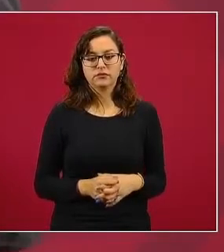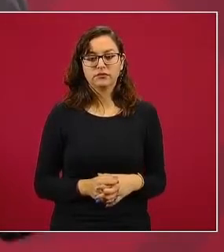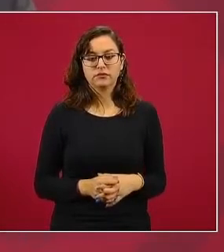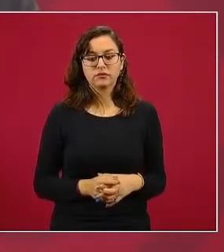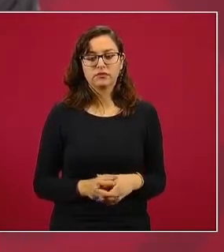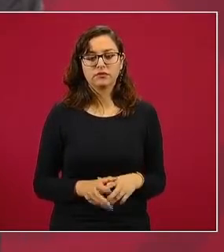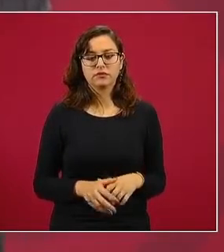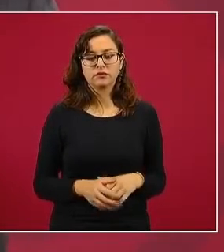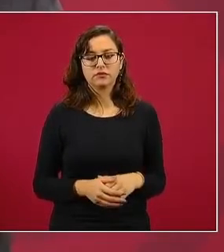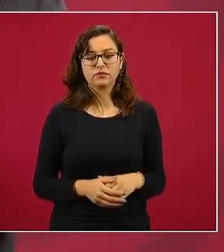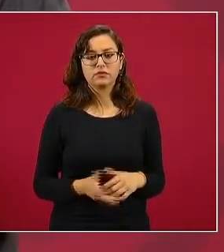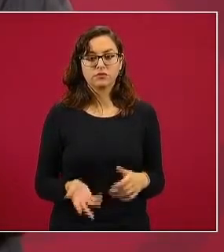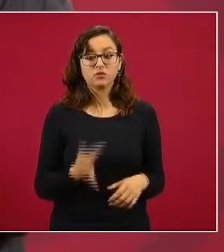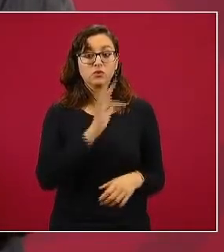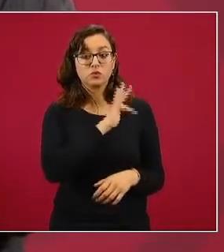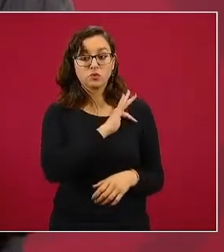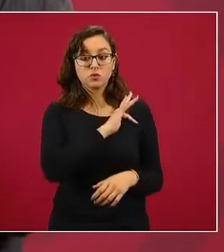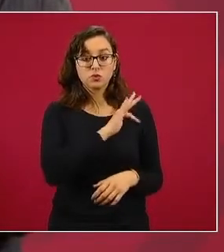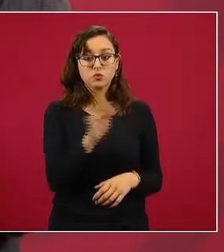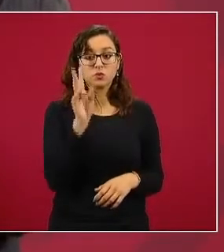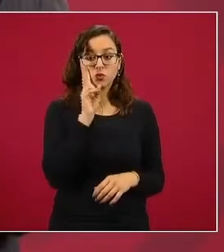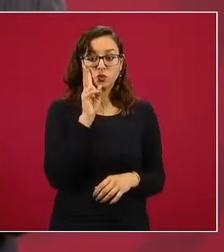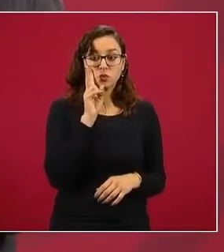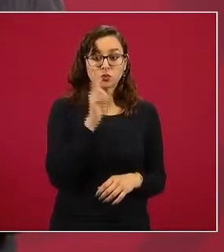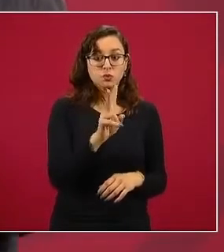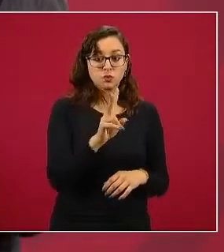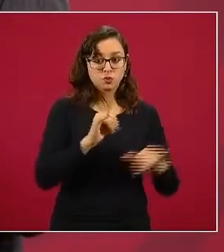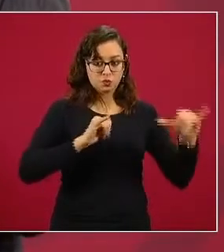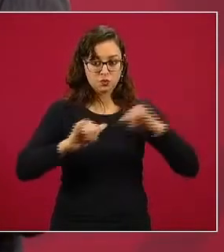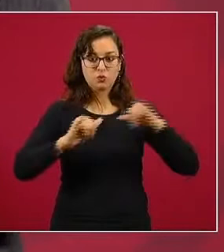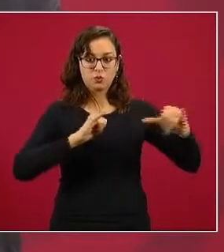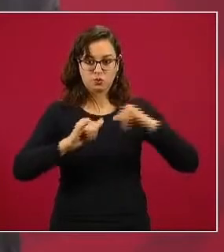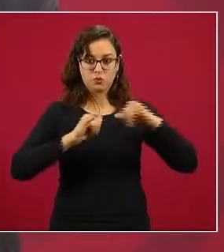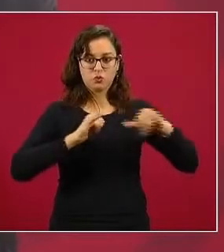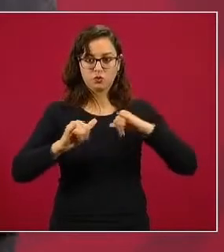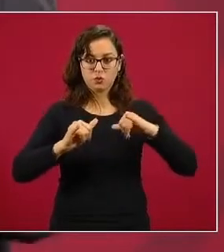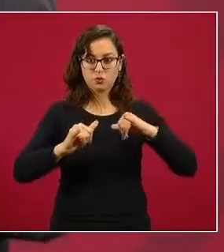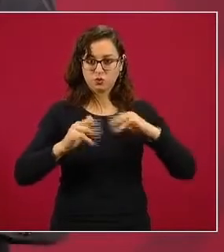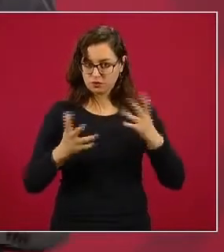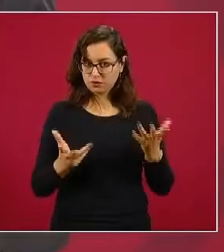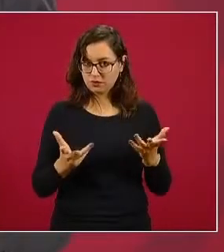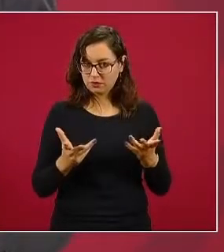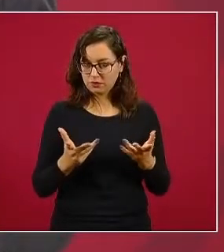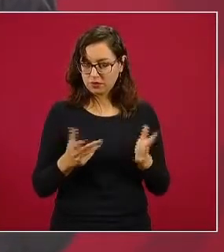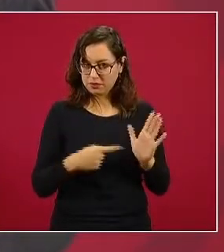podamos darnos cuenta de que no es un movimiento